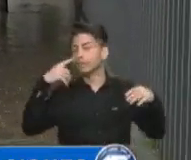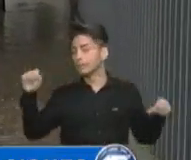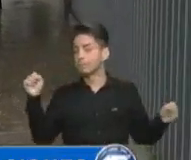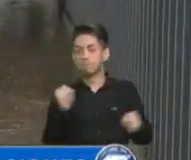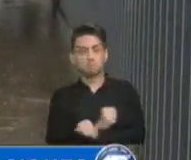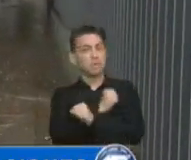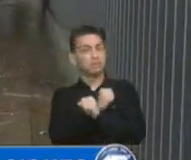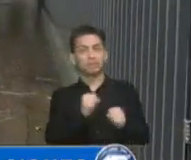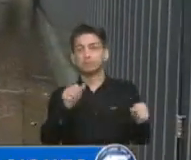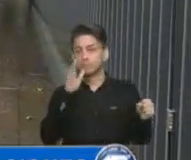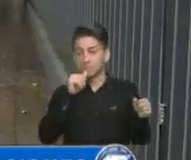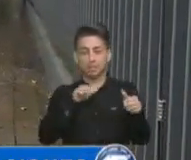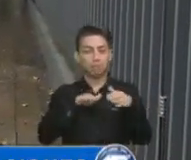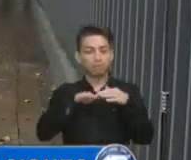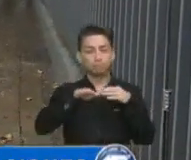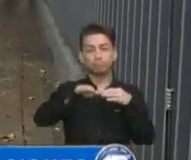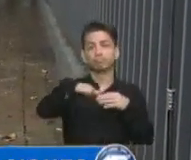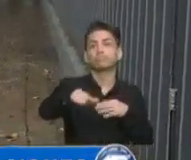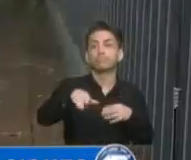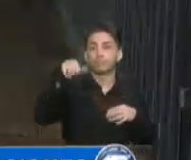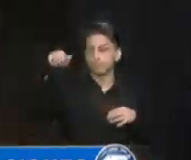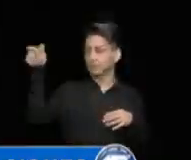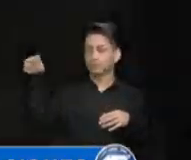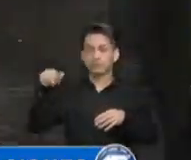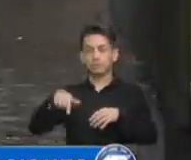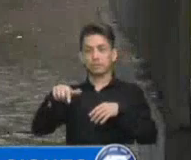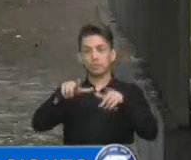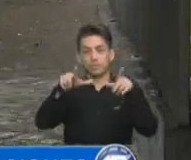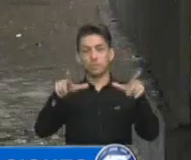cruzar este sector donde nosotros nos encontramos.